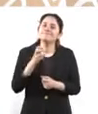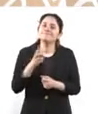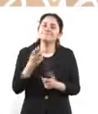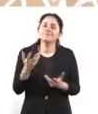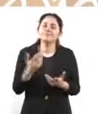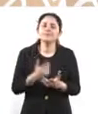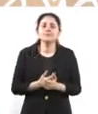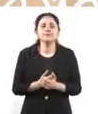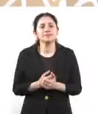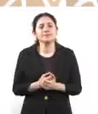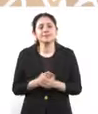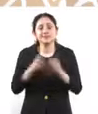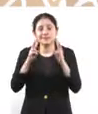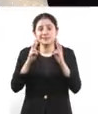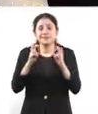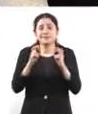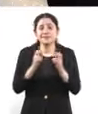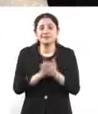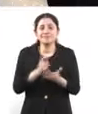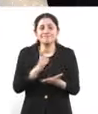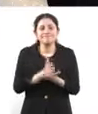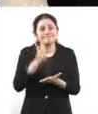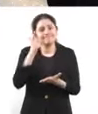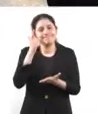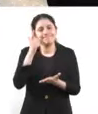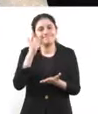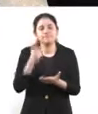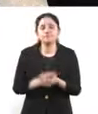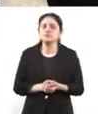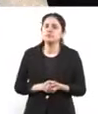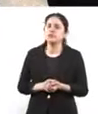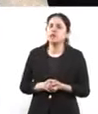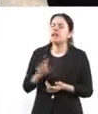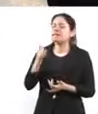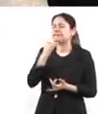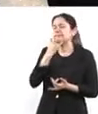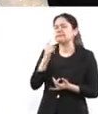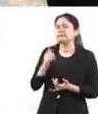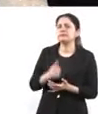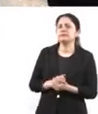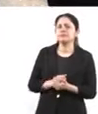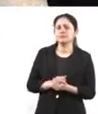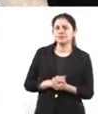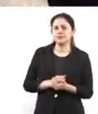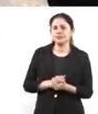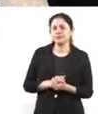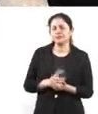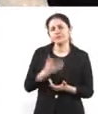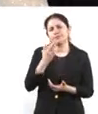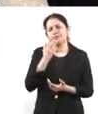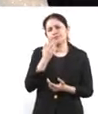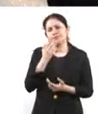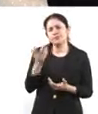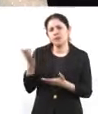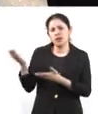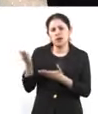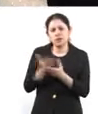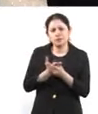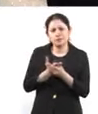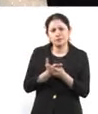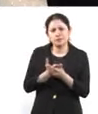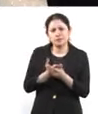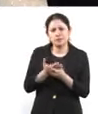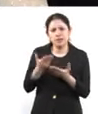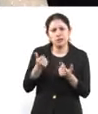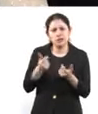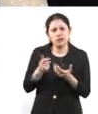sumamente grave. Perdón, disculpa. Entonces, el argumento es de que no tienen los archivos porque están inundados. ¿No será mejor que